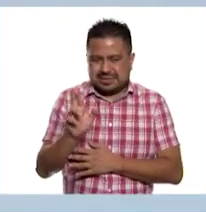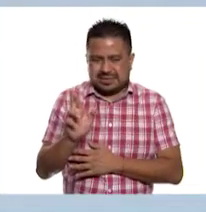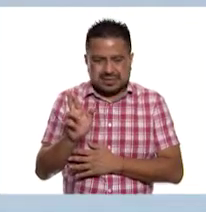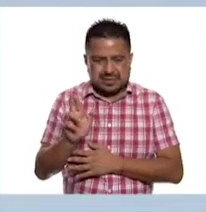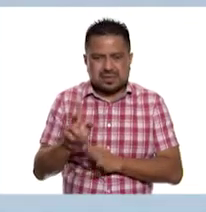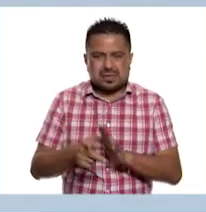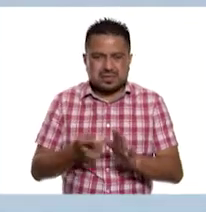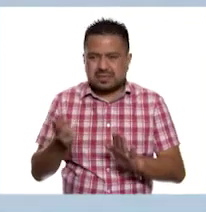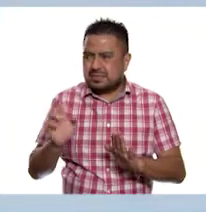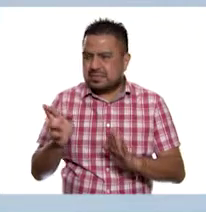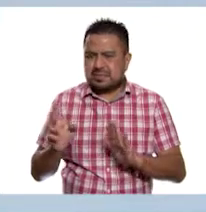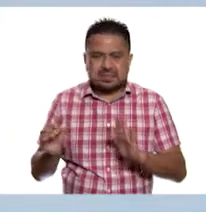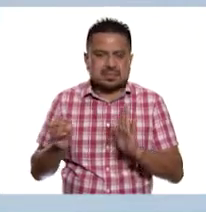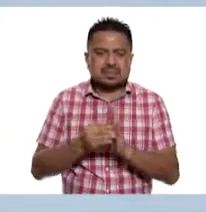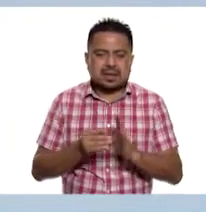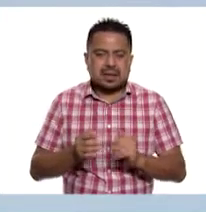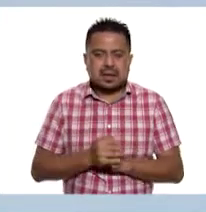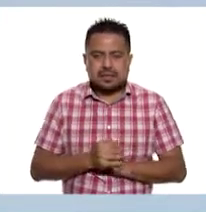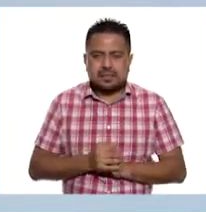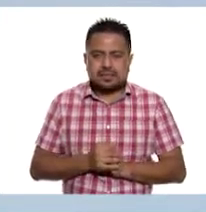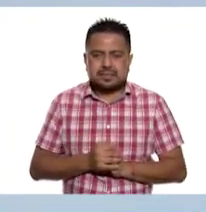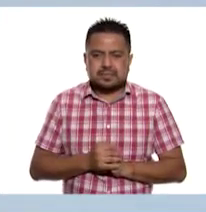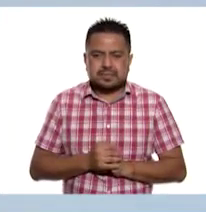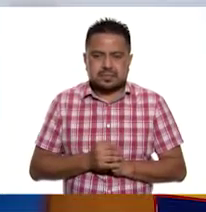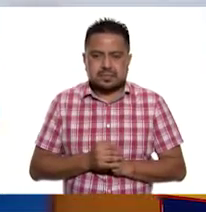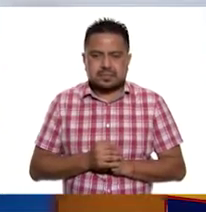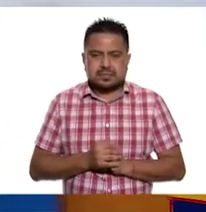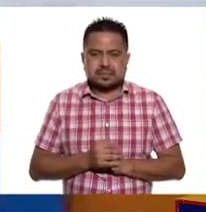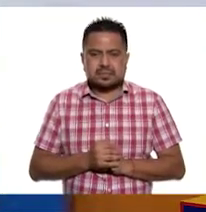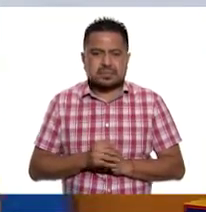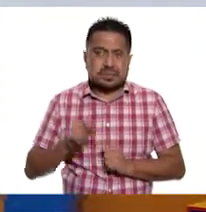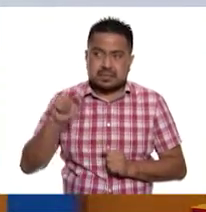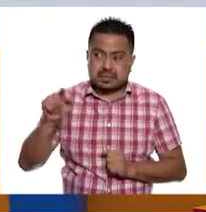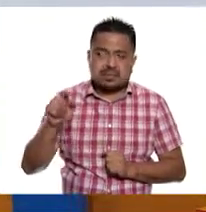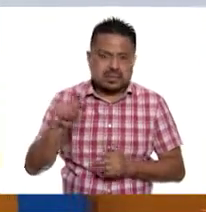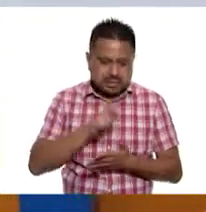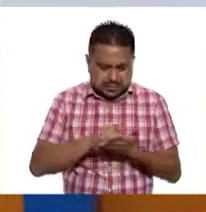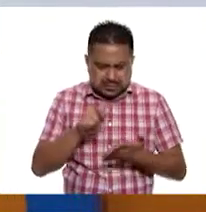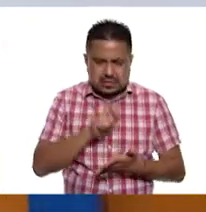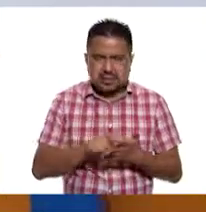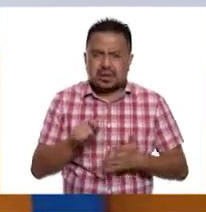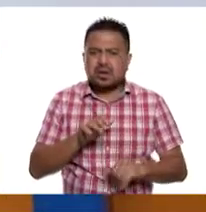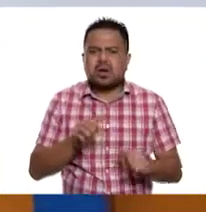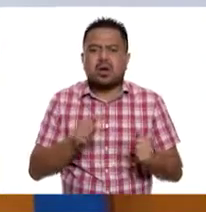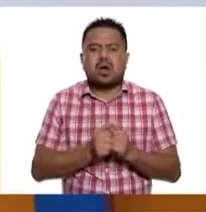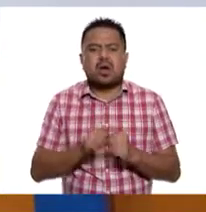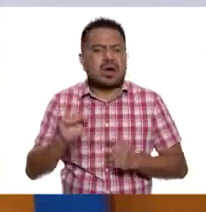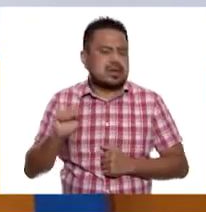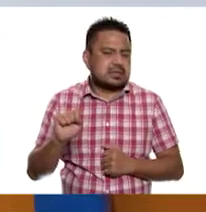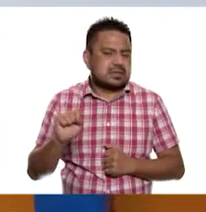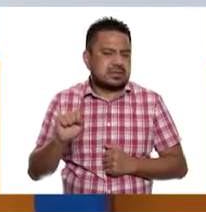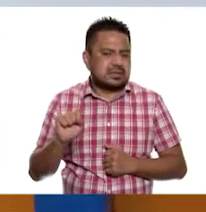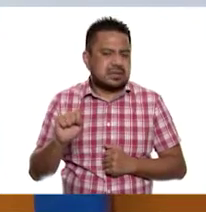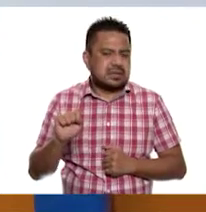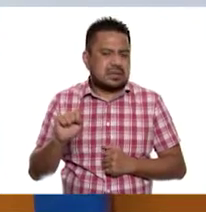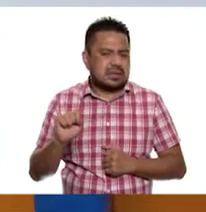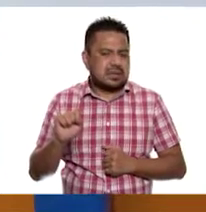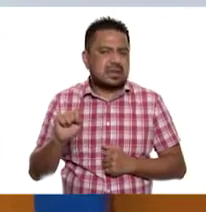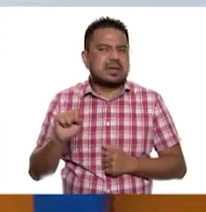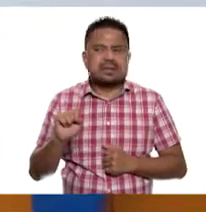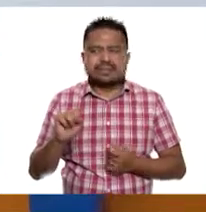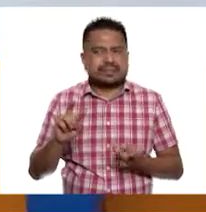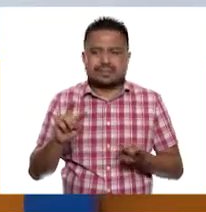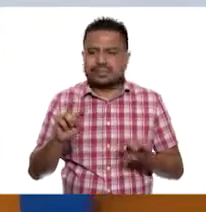de nuevo la letra R. Exacto. Abrazar. Abrazar. Aquí tiene escrito con la S. Ah, cierto.